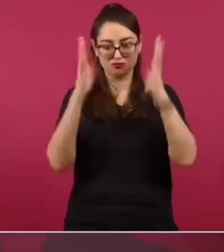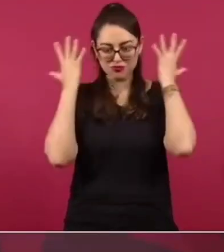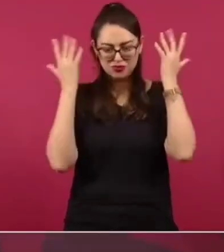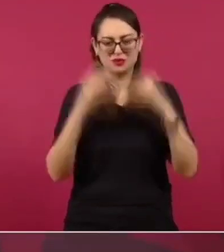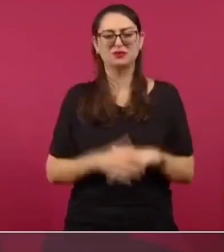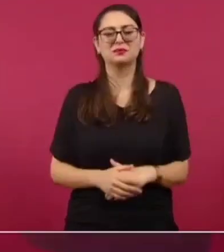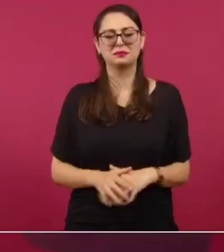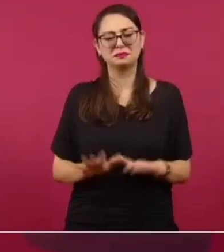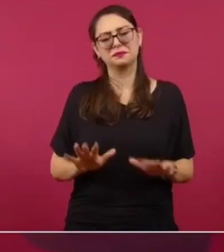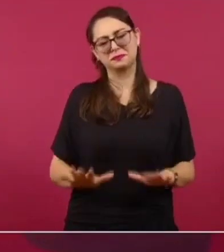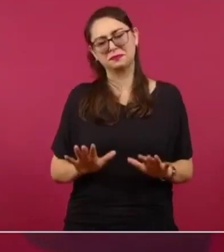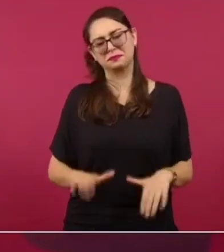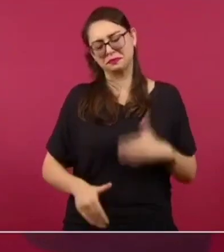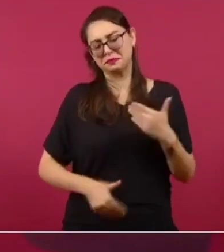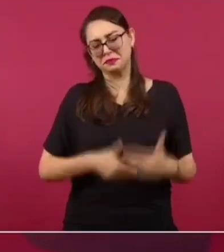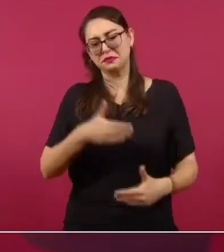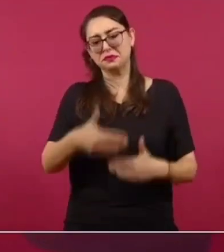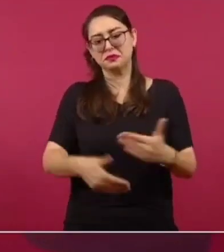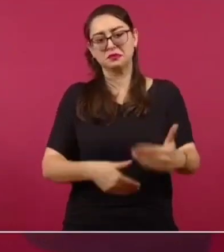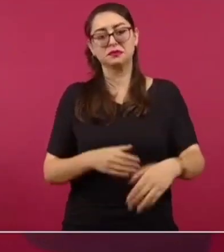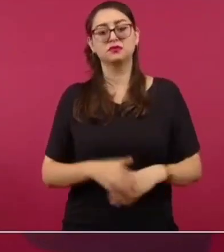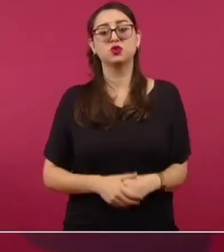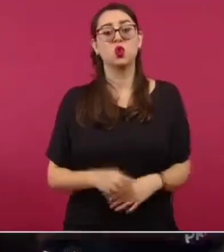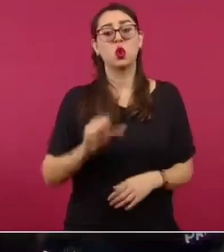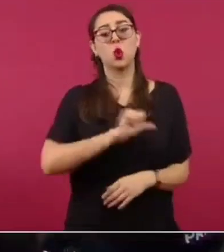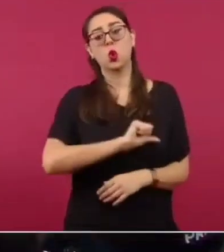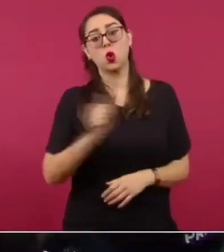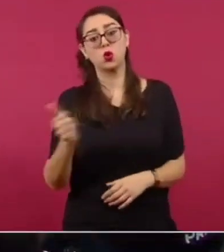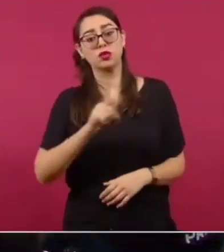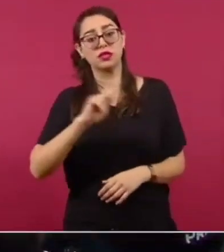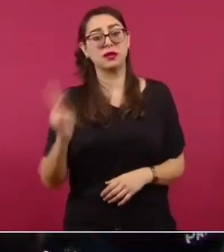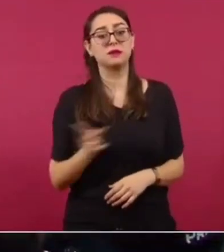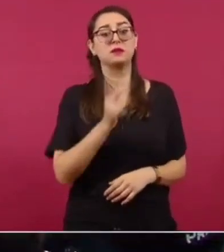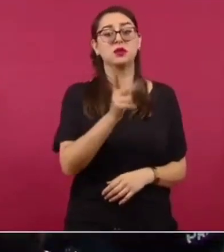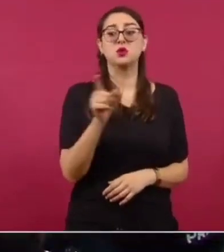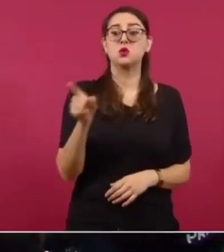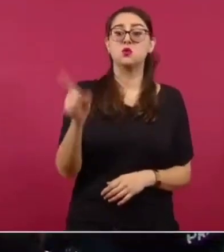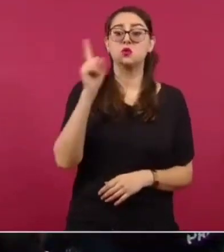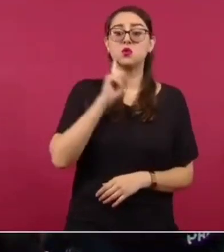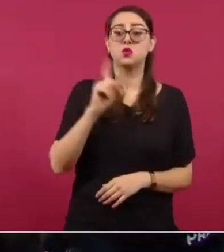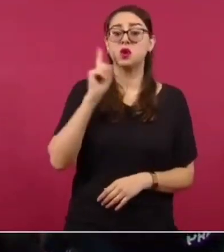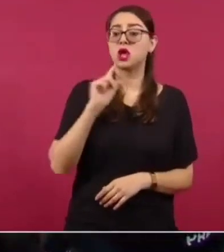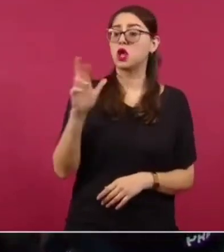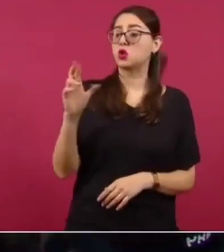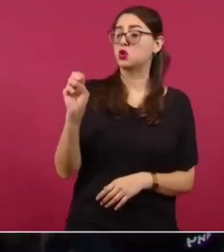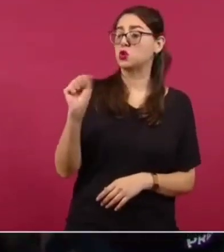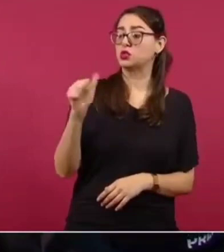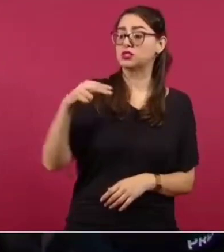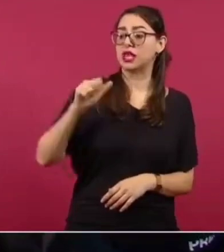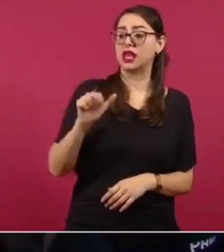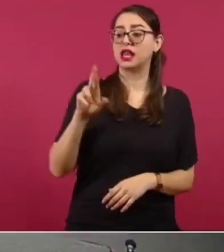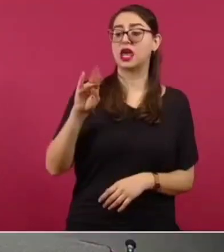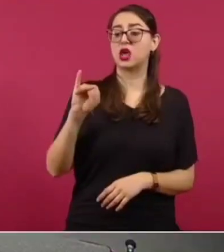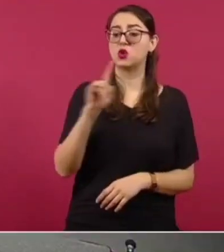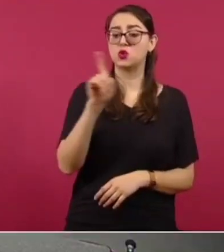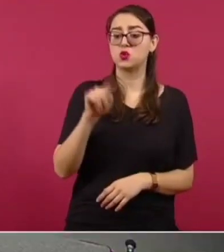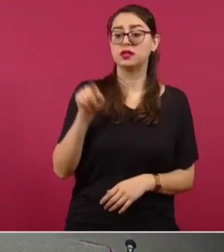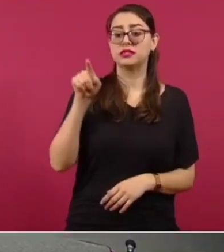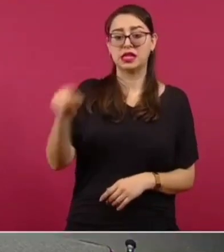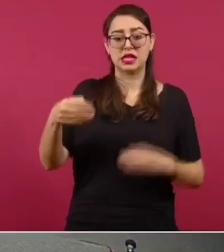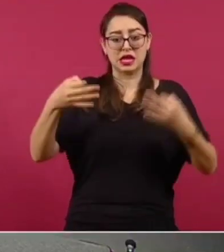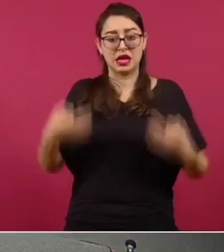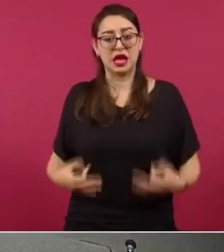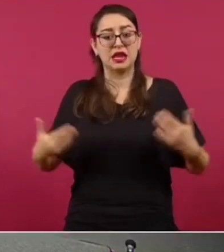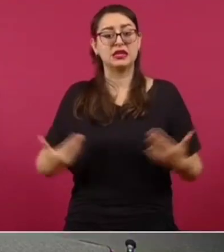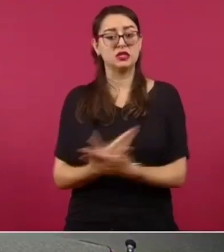pero ahí vamos. Sí, presidente. Otro caso también que quería abordar es el caso de Roxana Ruiz, quien ella venía de una comunidad de Oaxaca.